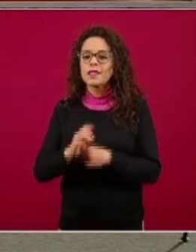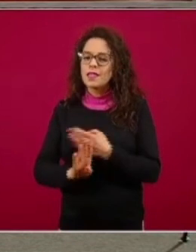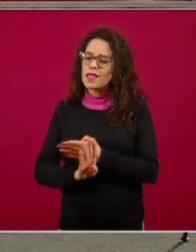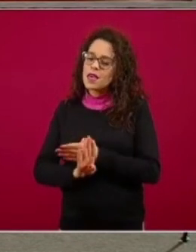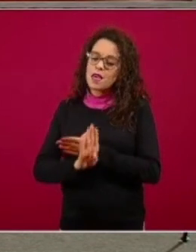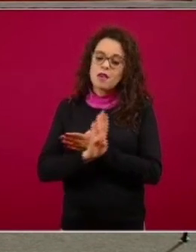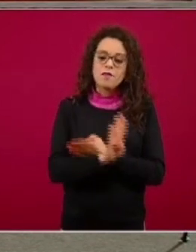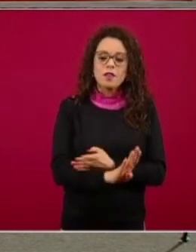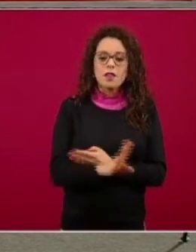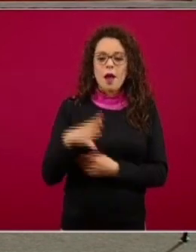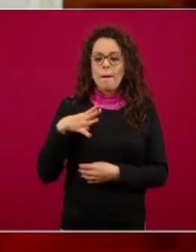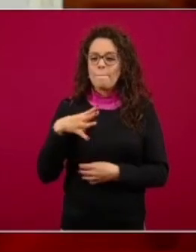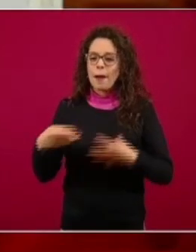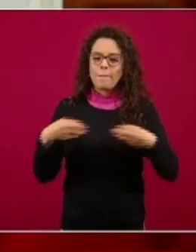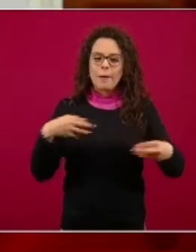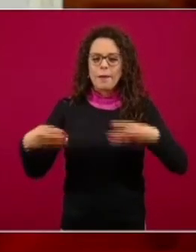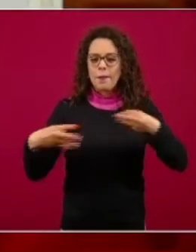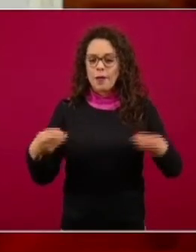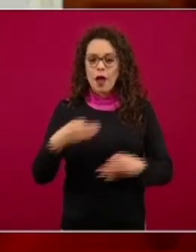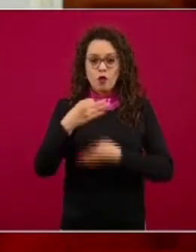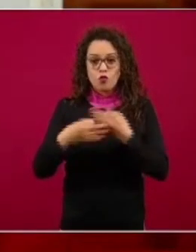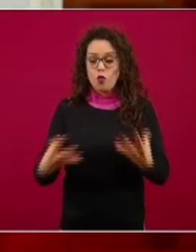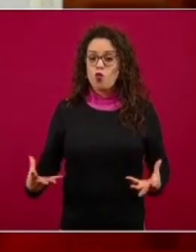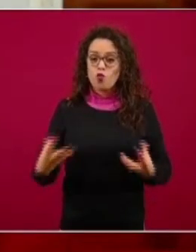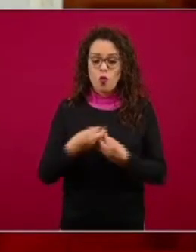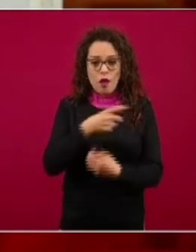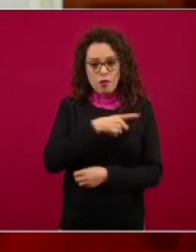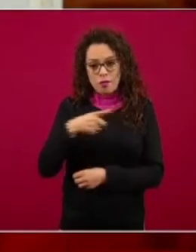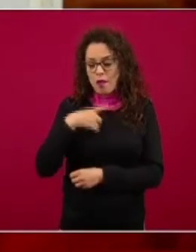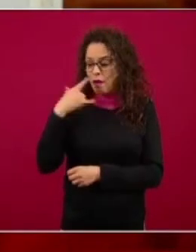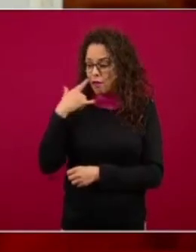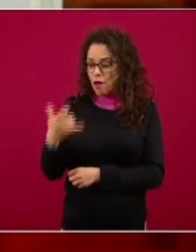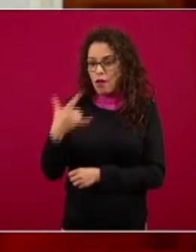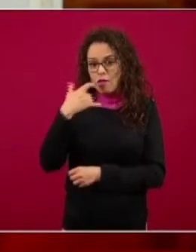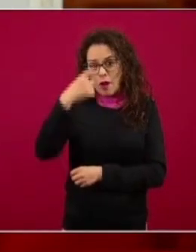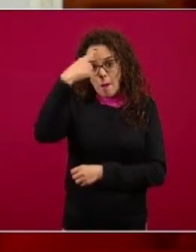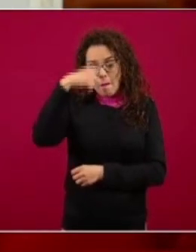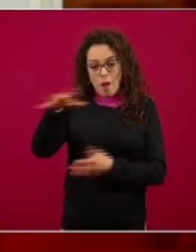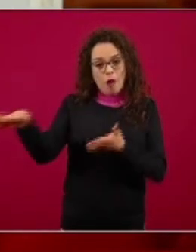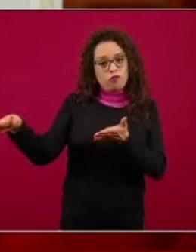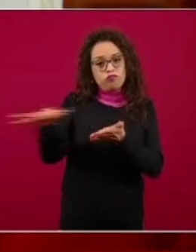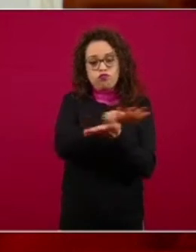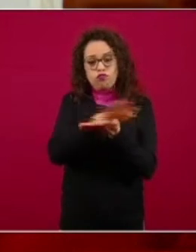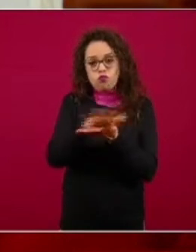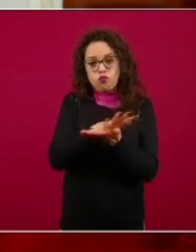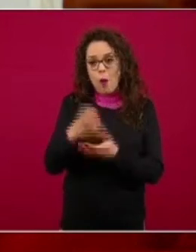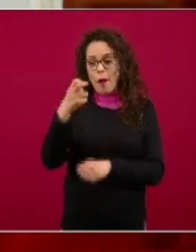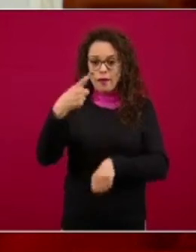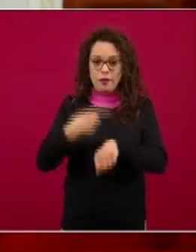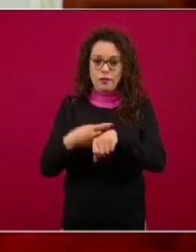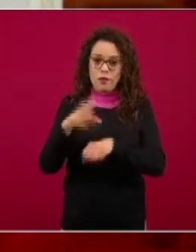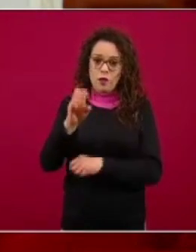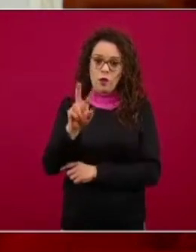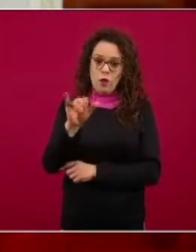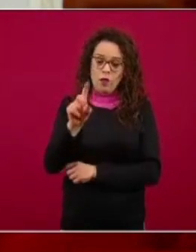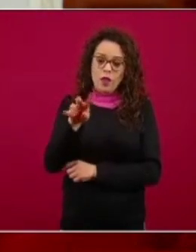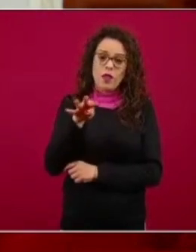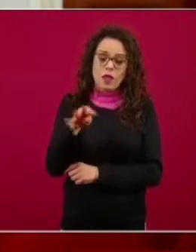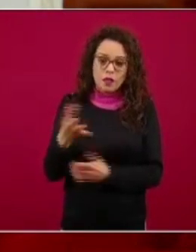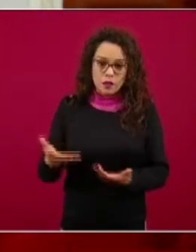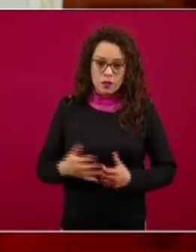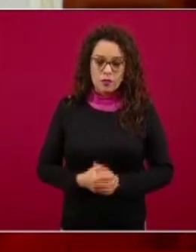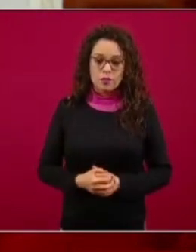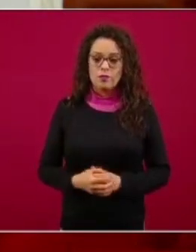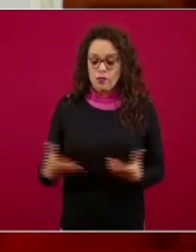esfuerzo todos para combatir el COVID-19. En esto estamos juntos, están juntos las autoridades